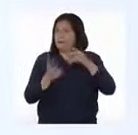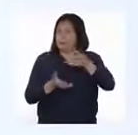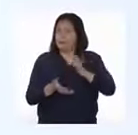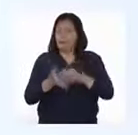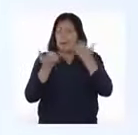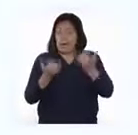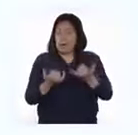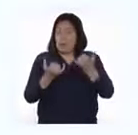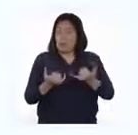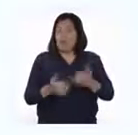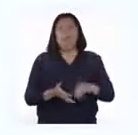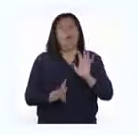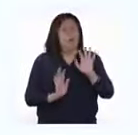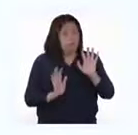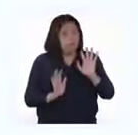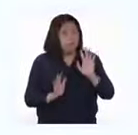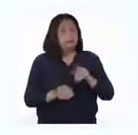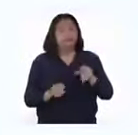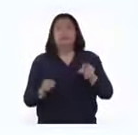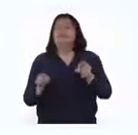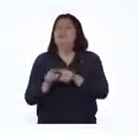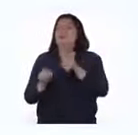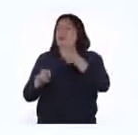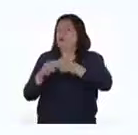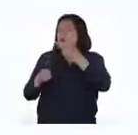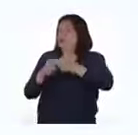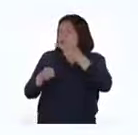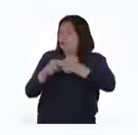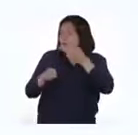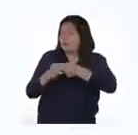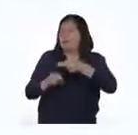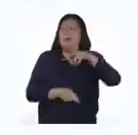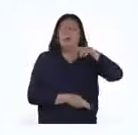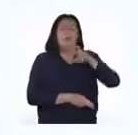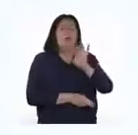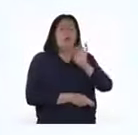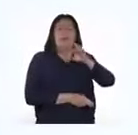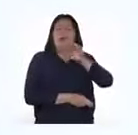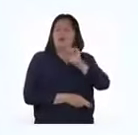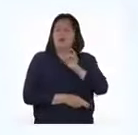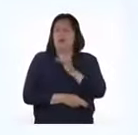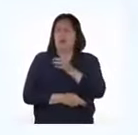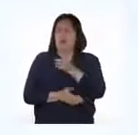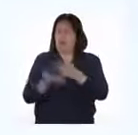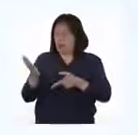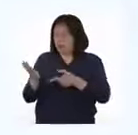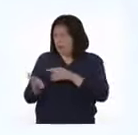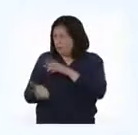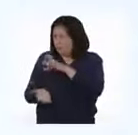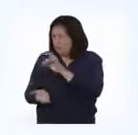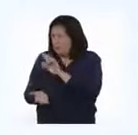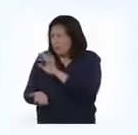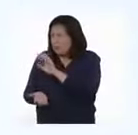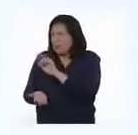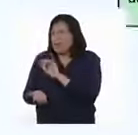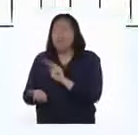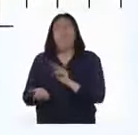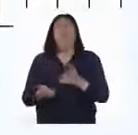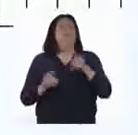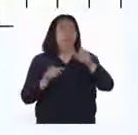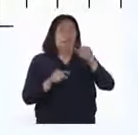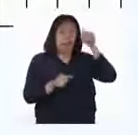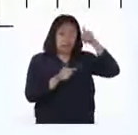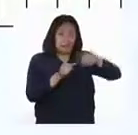este caso, además es proporcional. ¿Cómo así? Ya. ¿Recuerdan